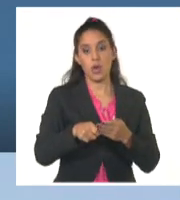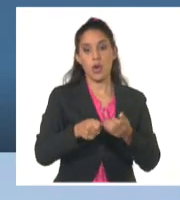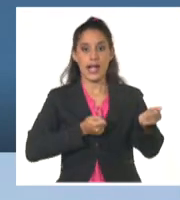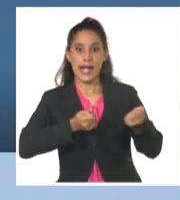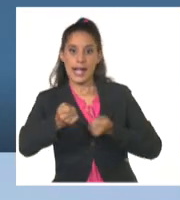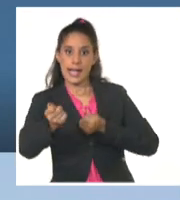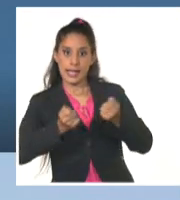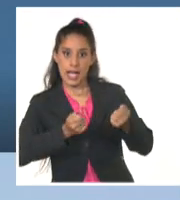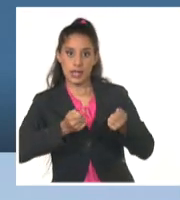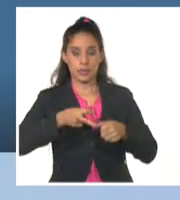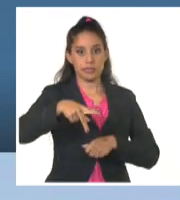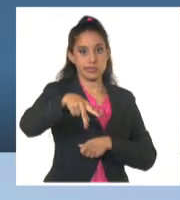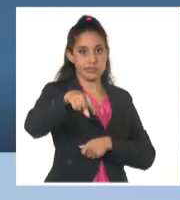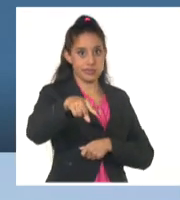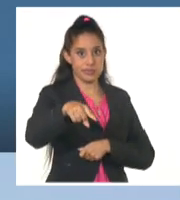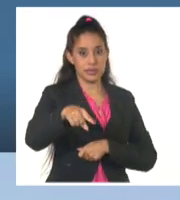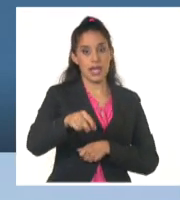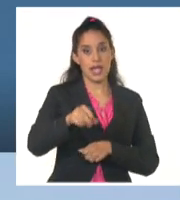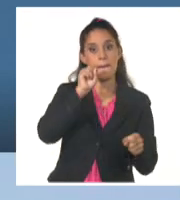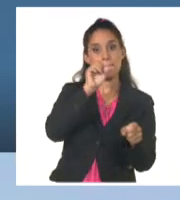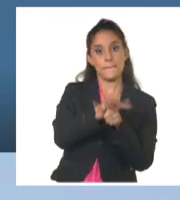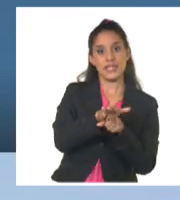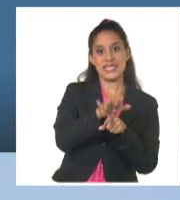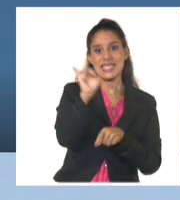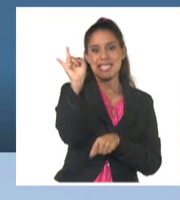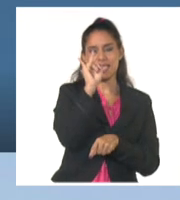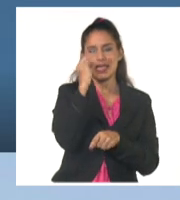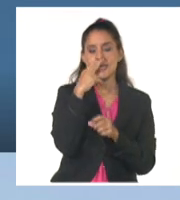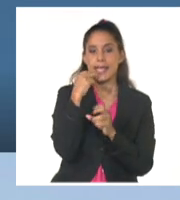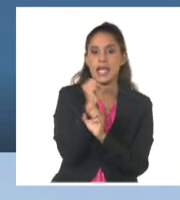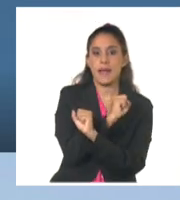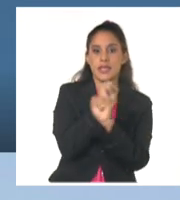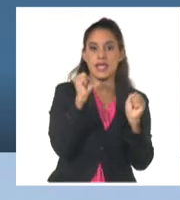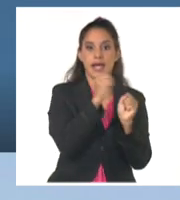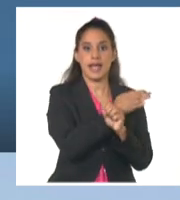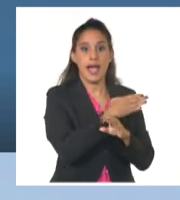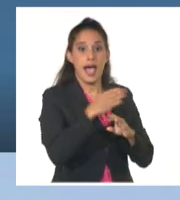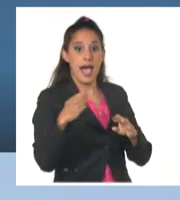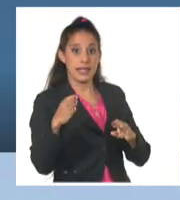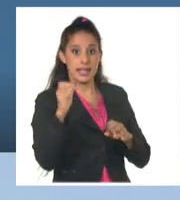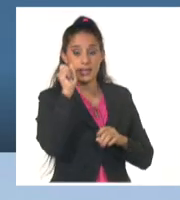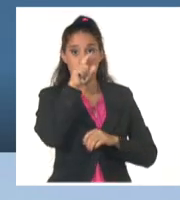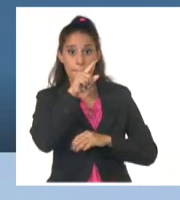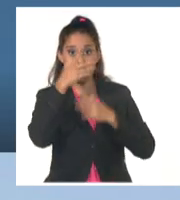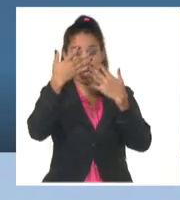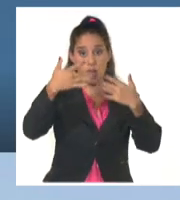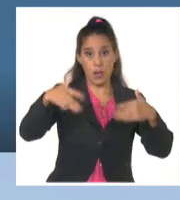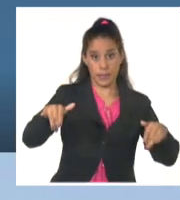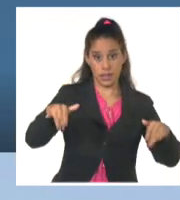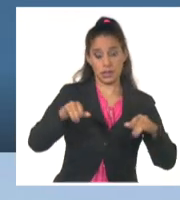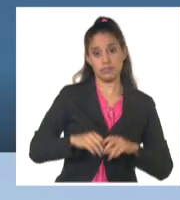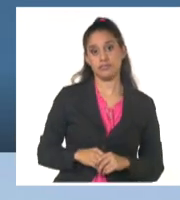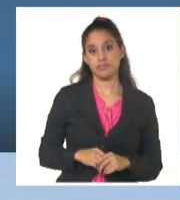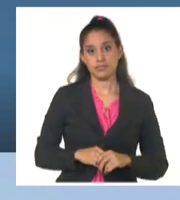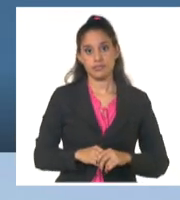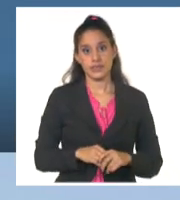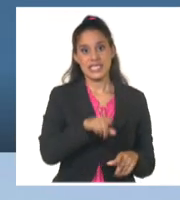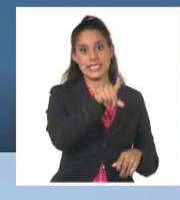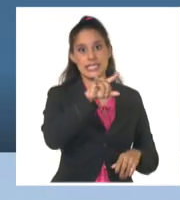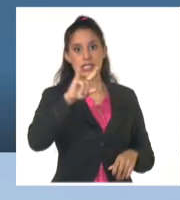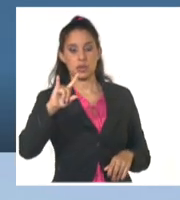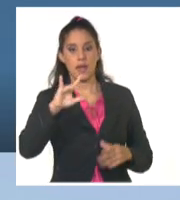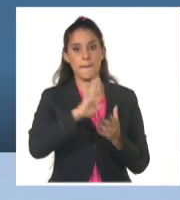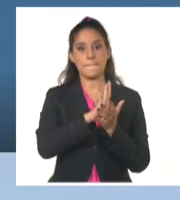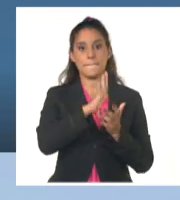a partir de las siete de la mañana y hasta que finalice la conmemoración en las siguientes vías. Diecinueve de mayo desde